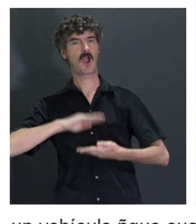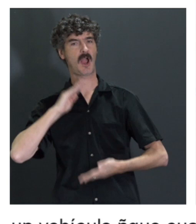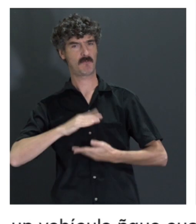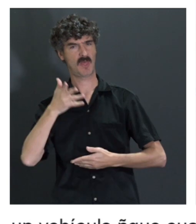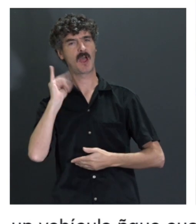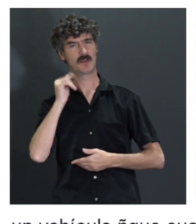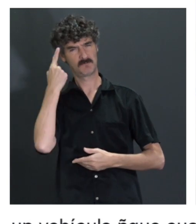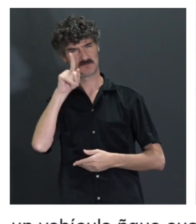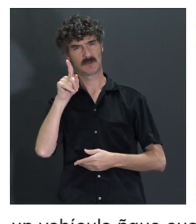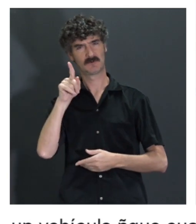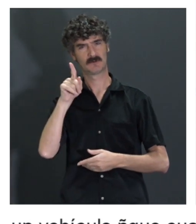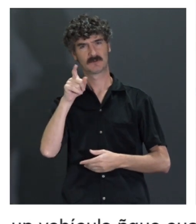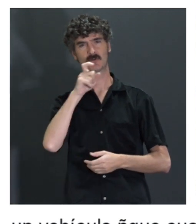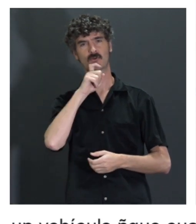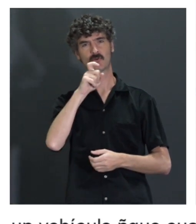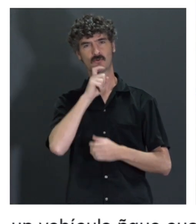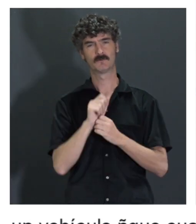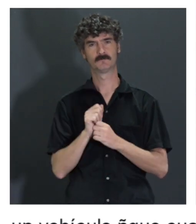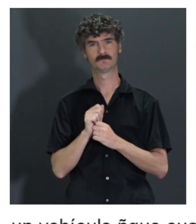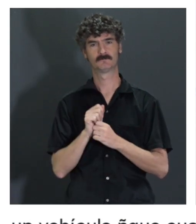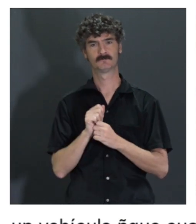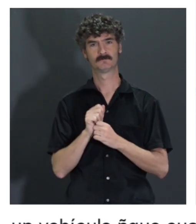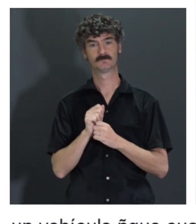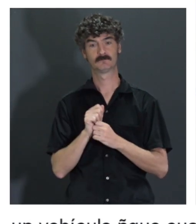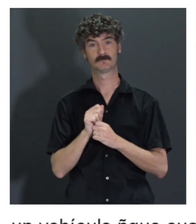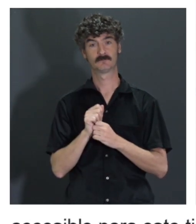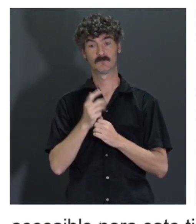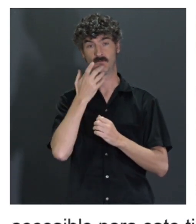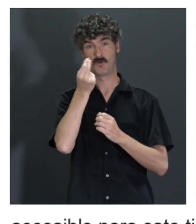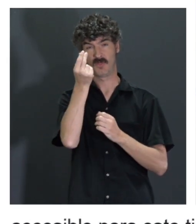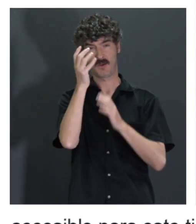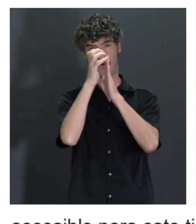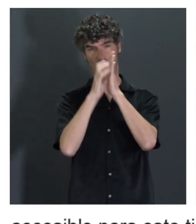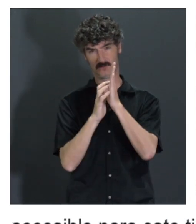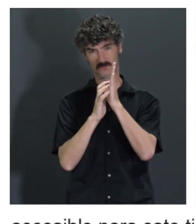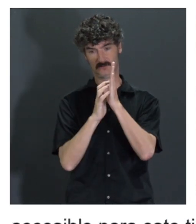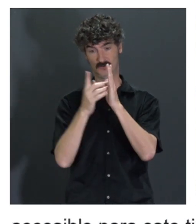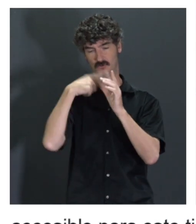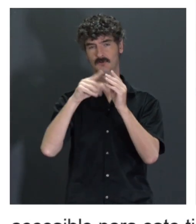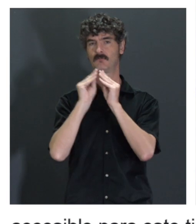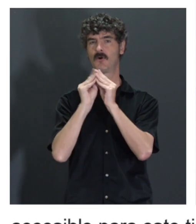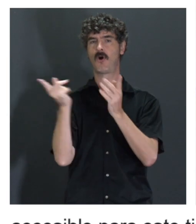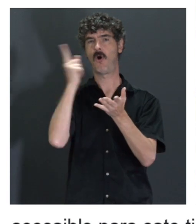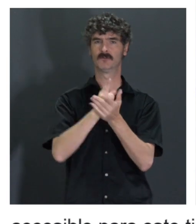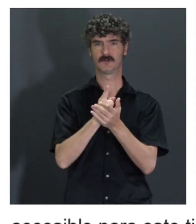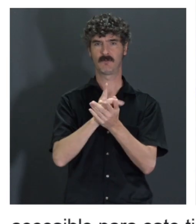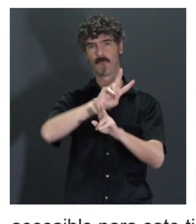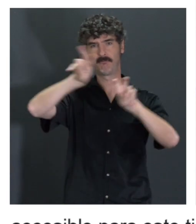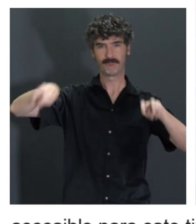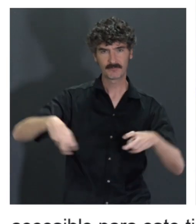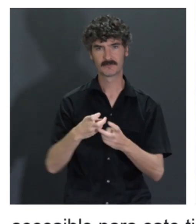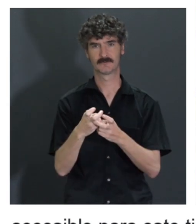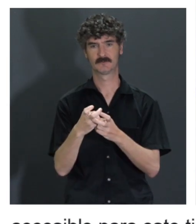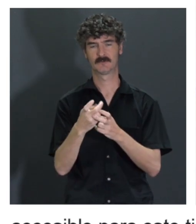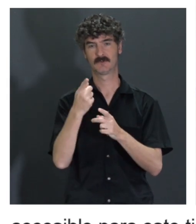de, fundamentalmente, de reducir los costes, porque si no, luego lo vas a tener que rehacer o vas a tener los costes